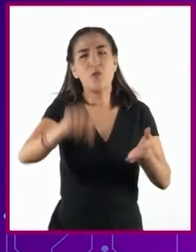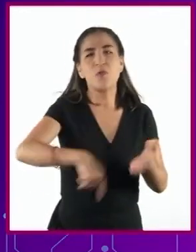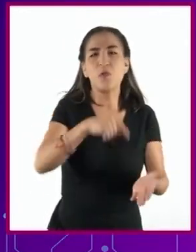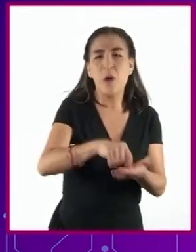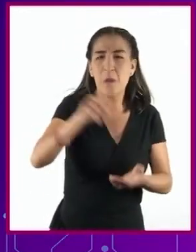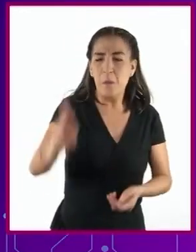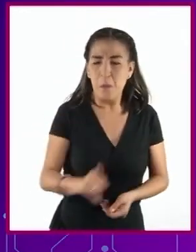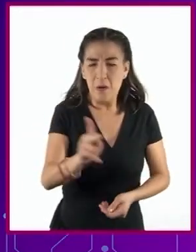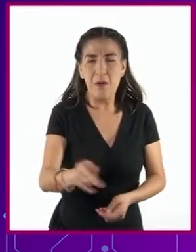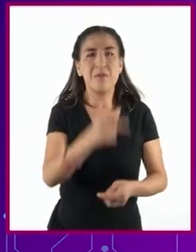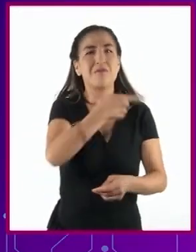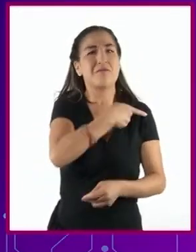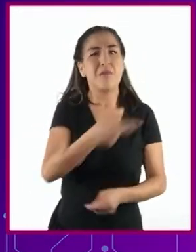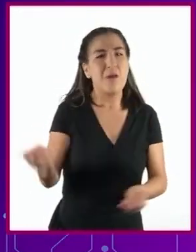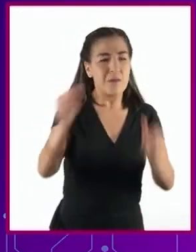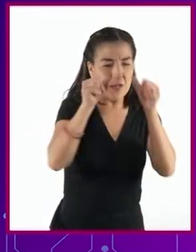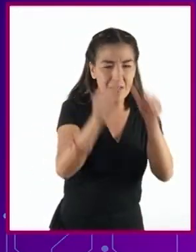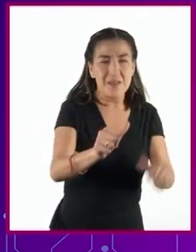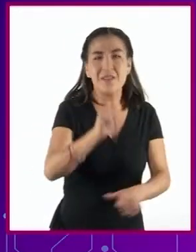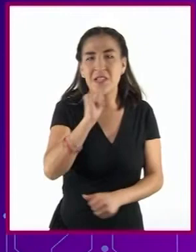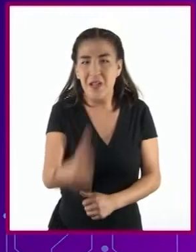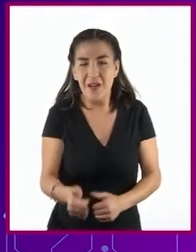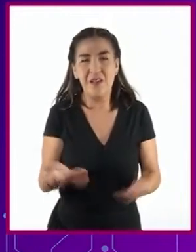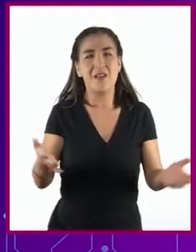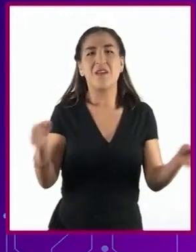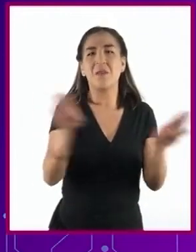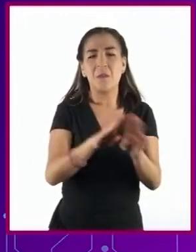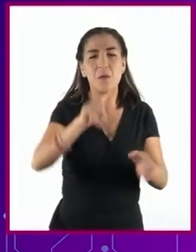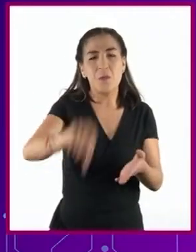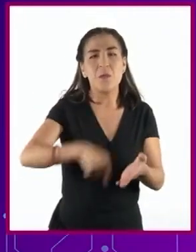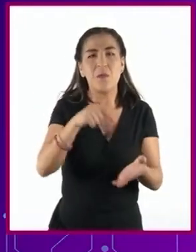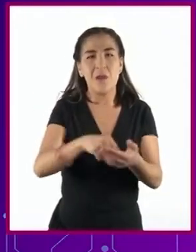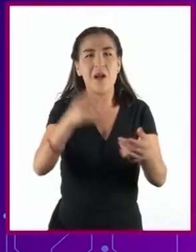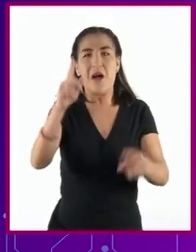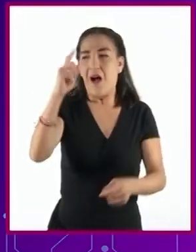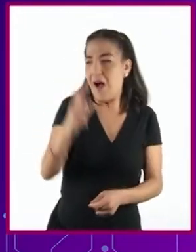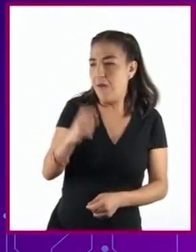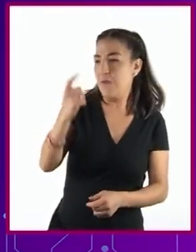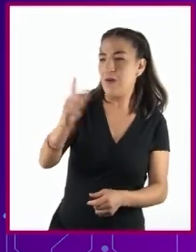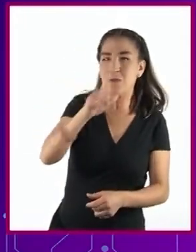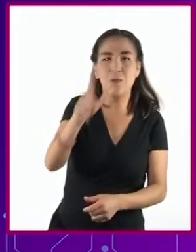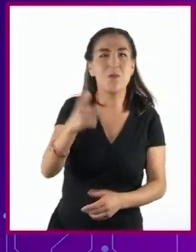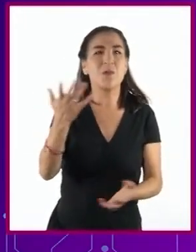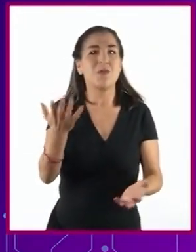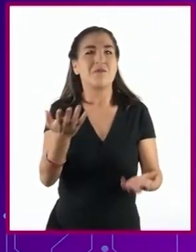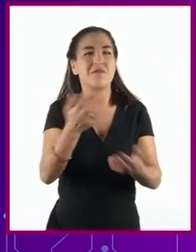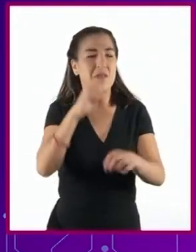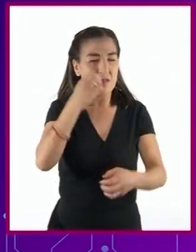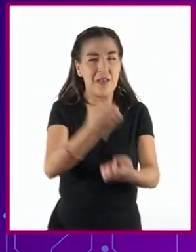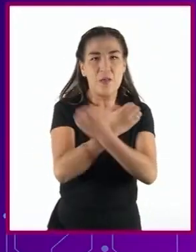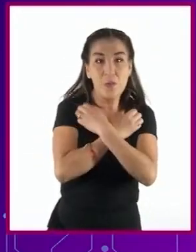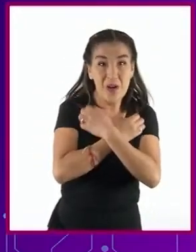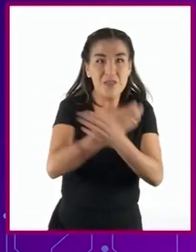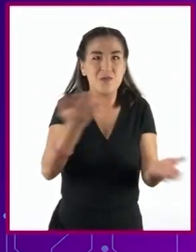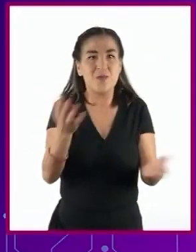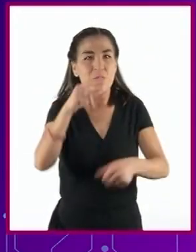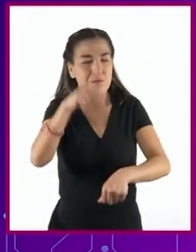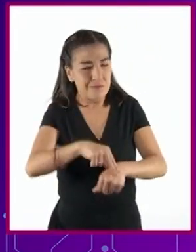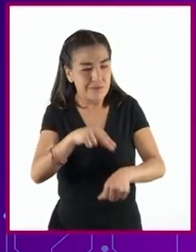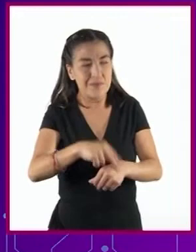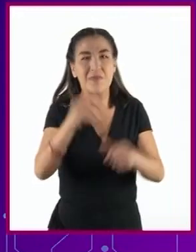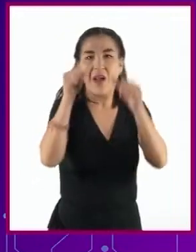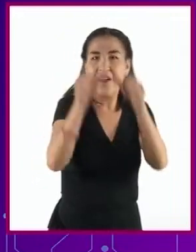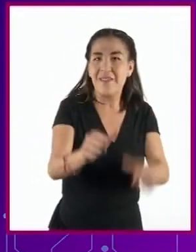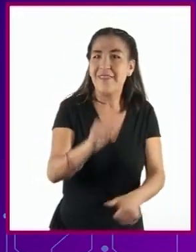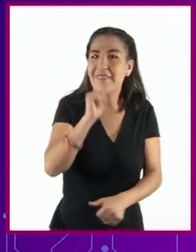la falta de servicios públicos, la falta de servicios médicos, la